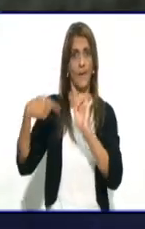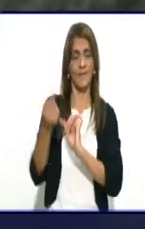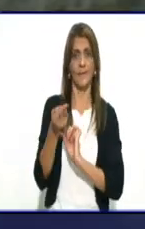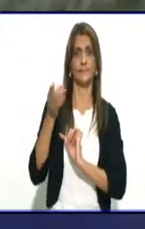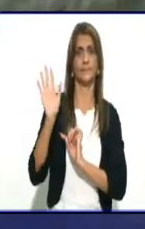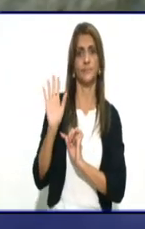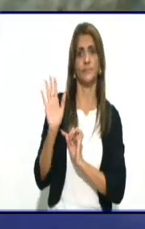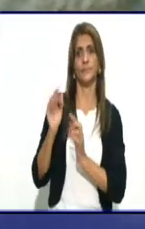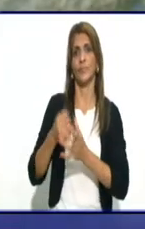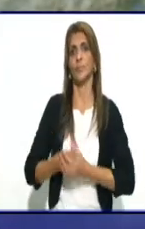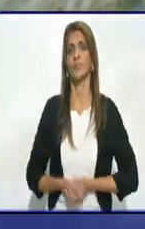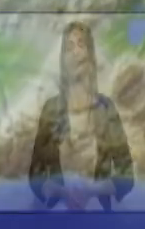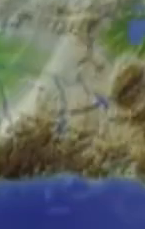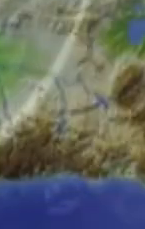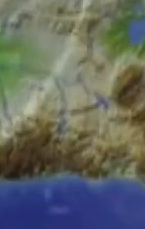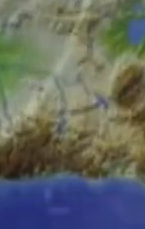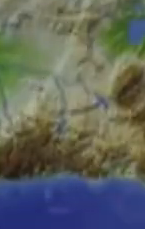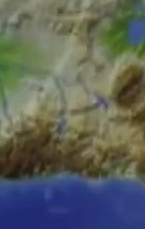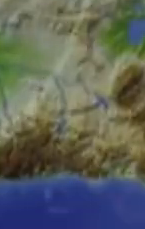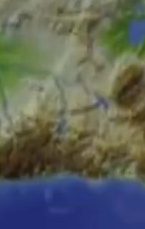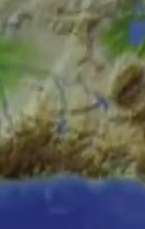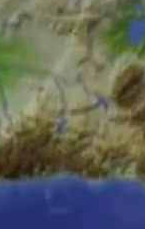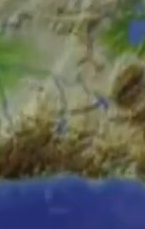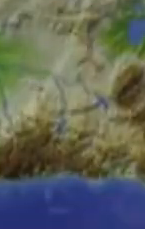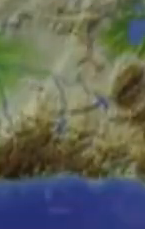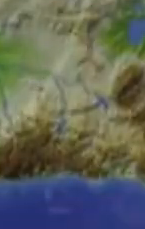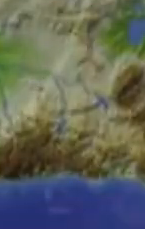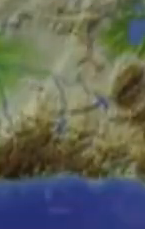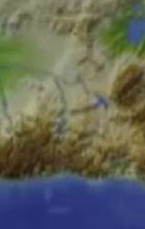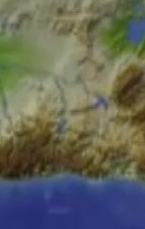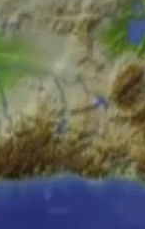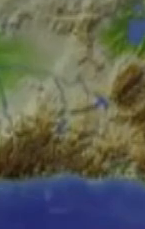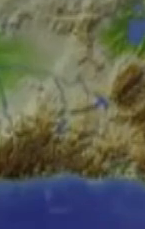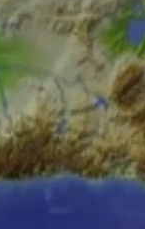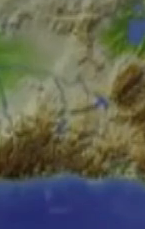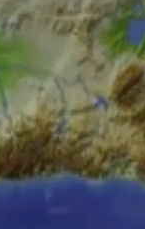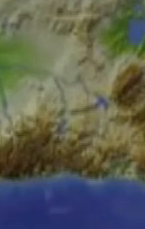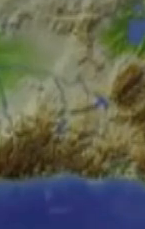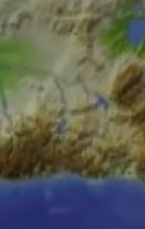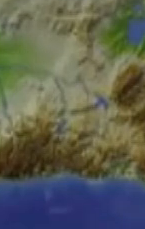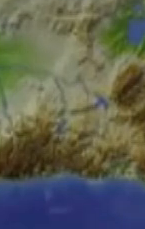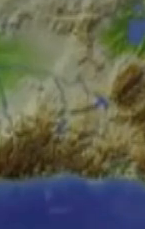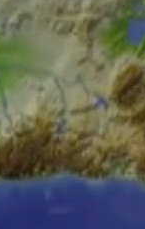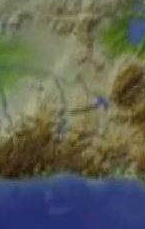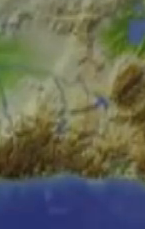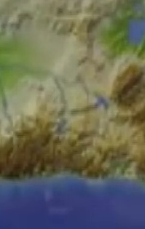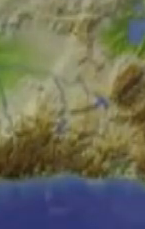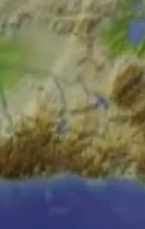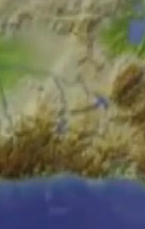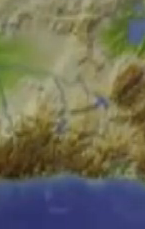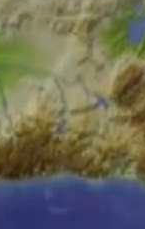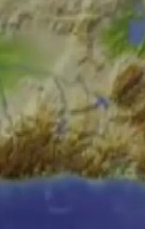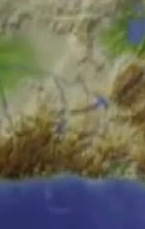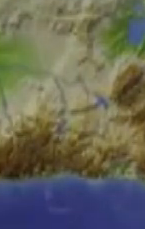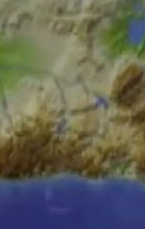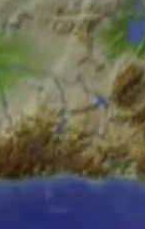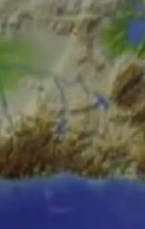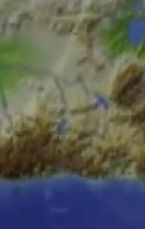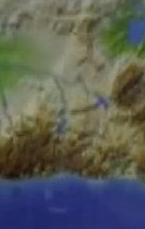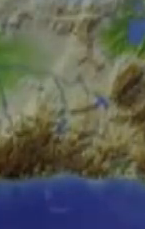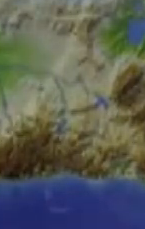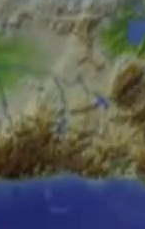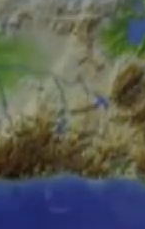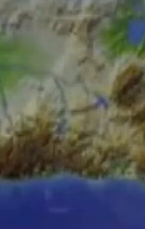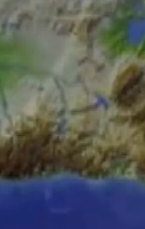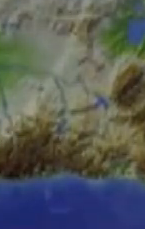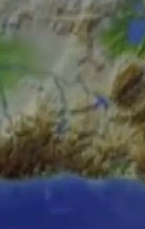Gracias. Gracias. Gracias. Gracias. Gracias. Gracias.